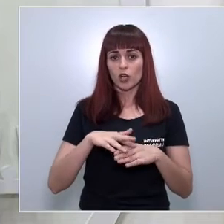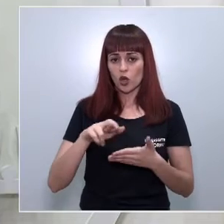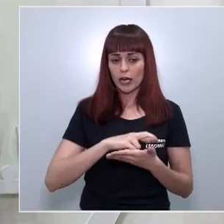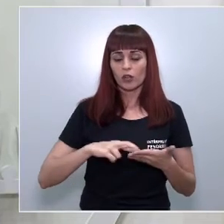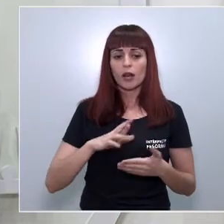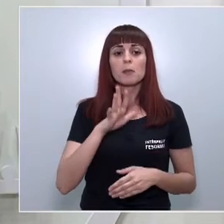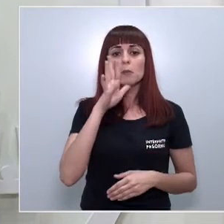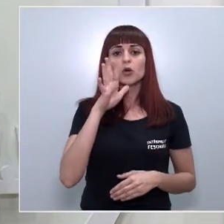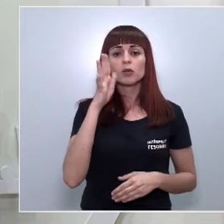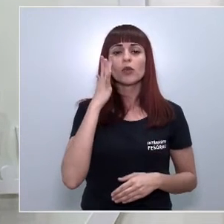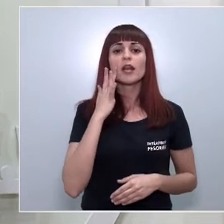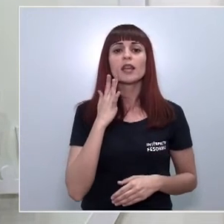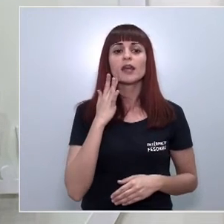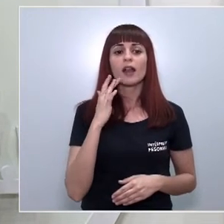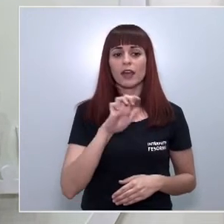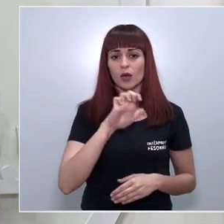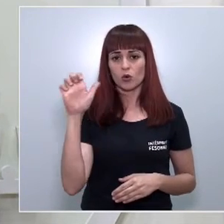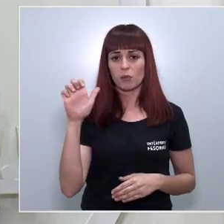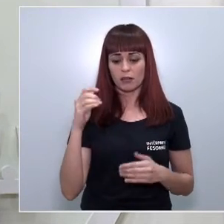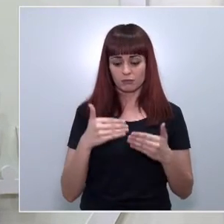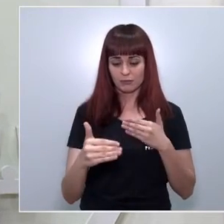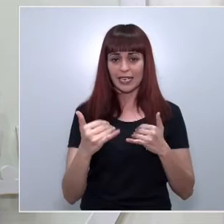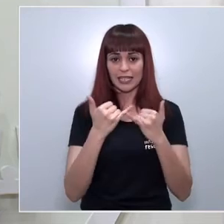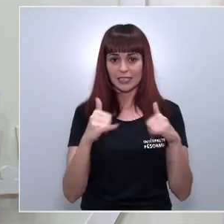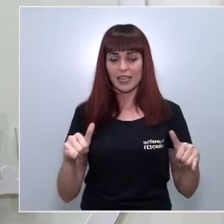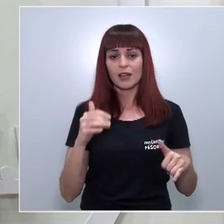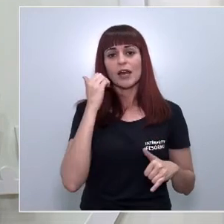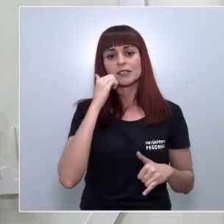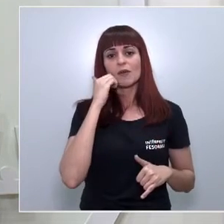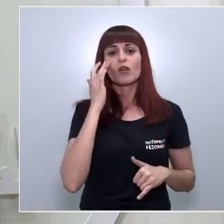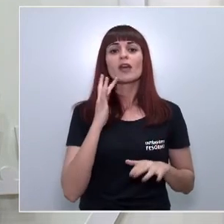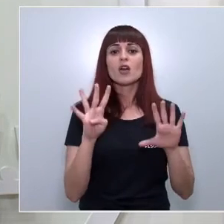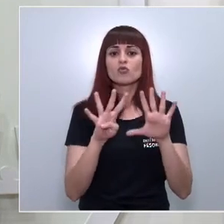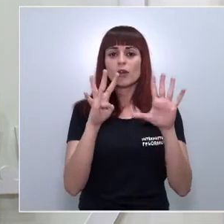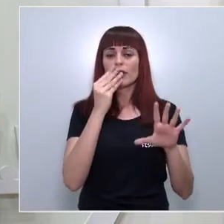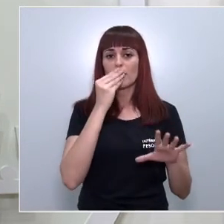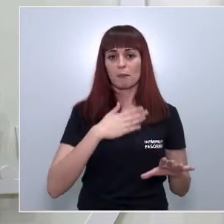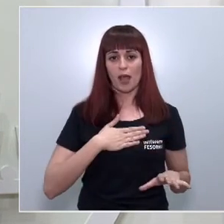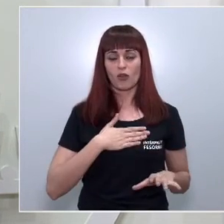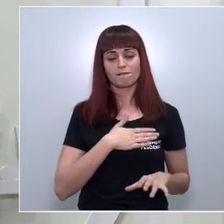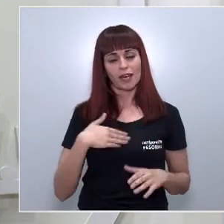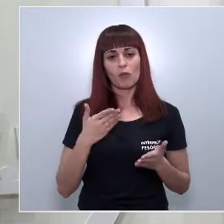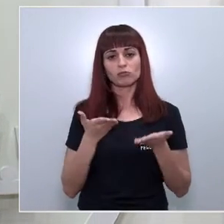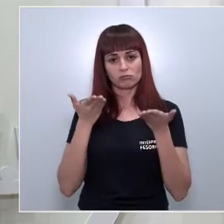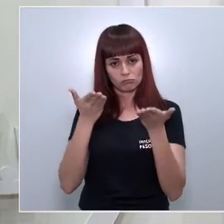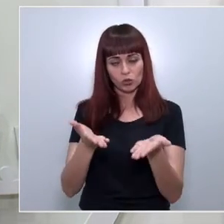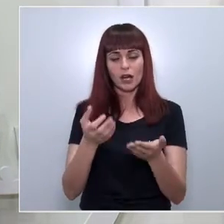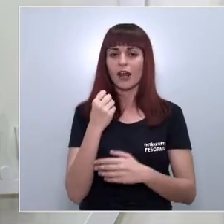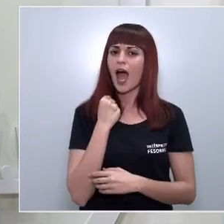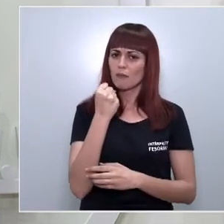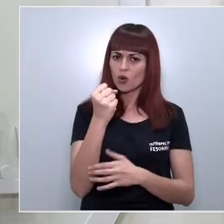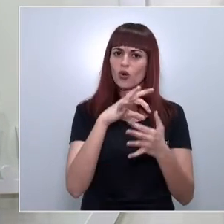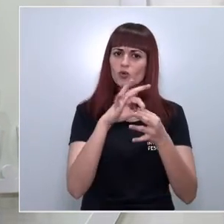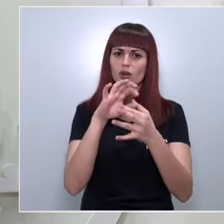motivo del próximo día de Europa que se celebra este sábado 9 de mayo queremos mostrar nuestro apoyo a una Unión